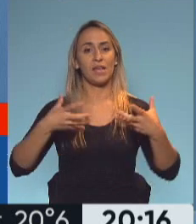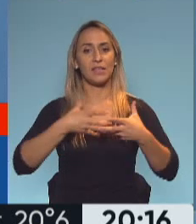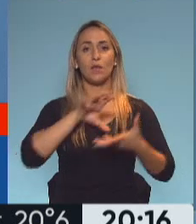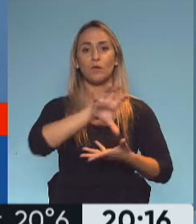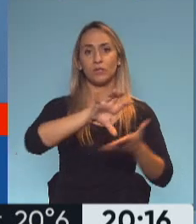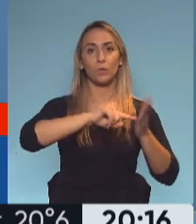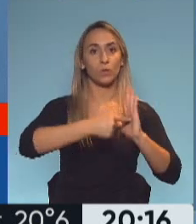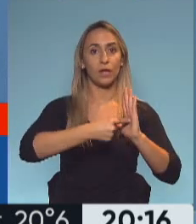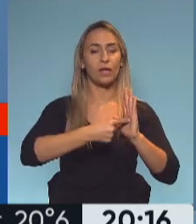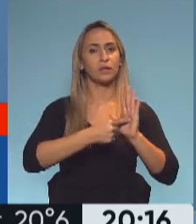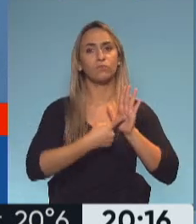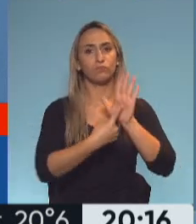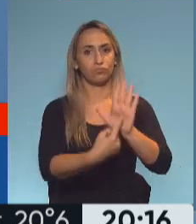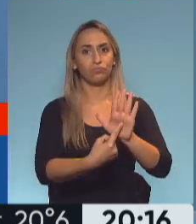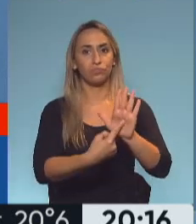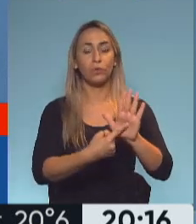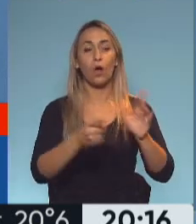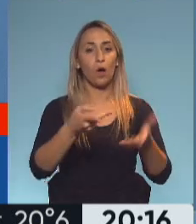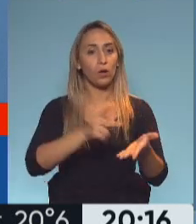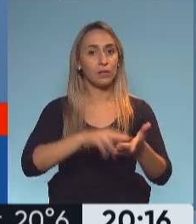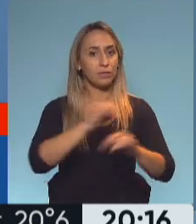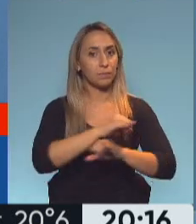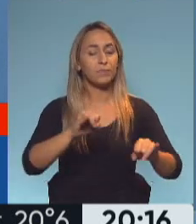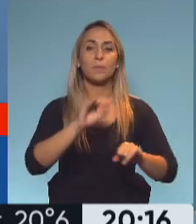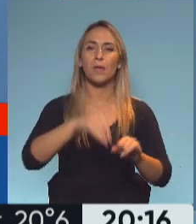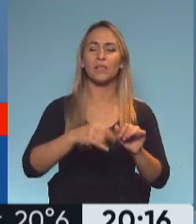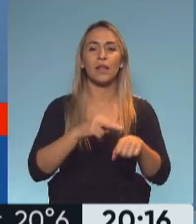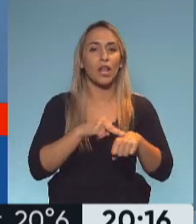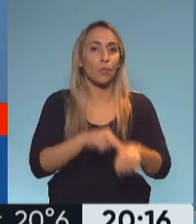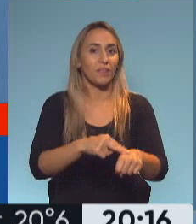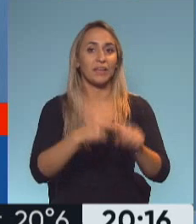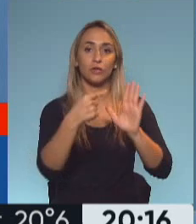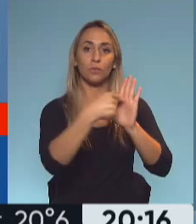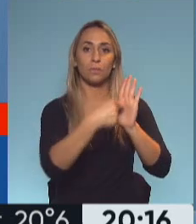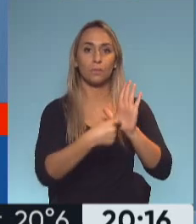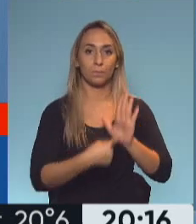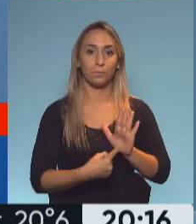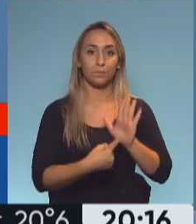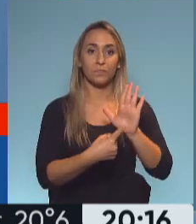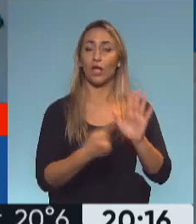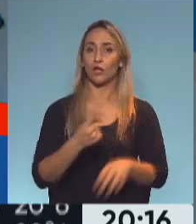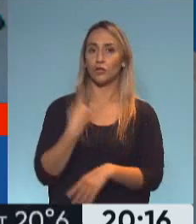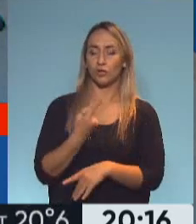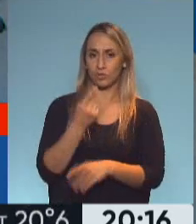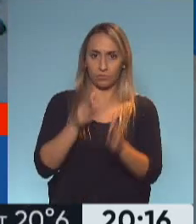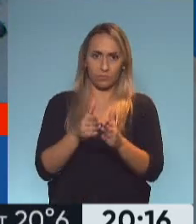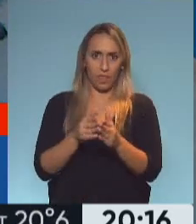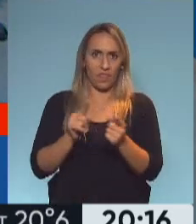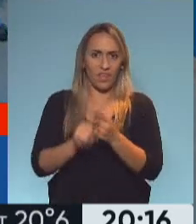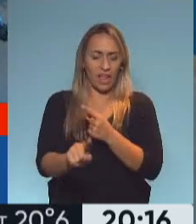provincia. Y también indicó algunas sugerencias en materia de medidas. Y nosotros rápidamente reaccionamos con